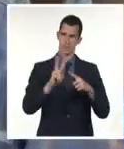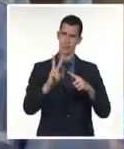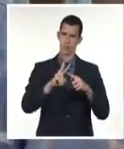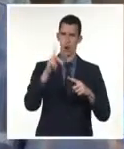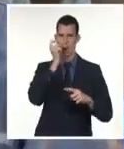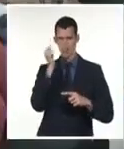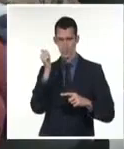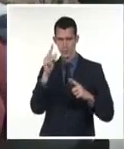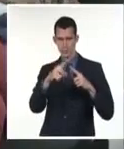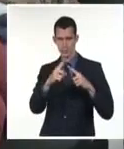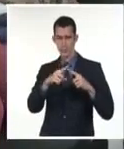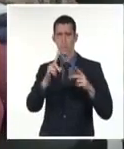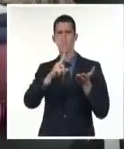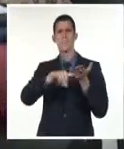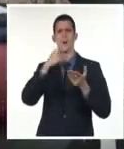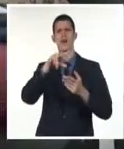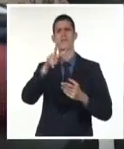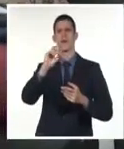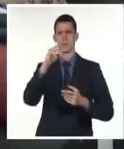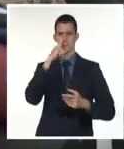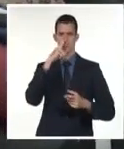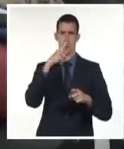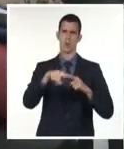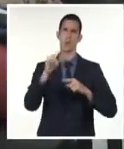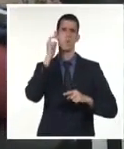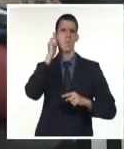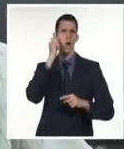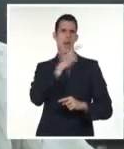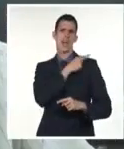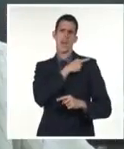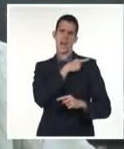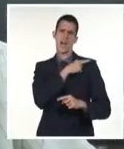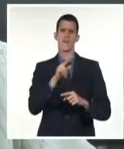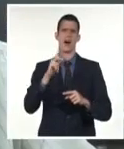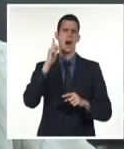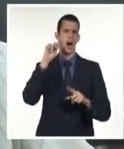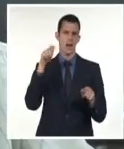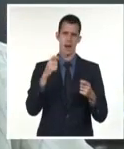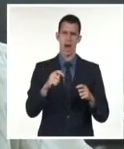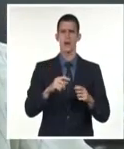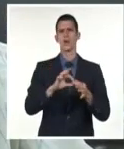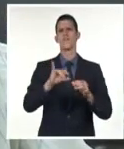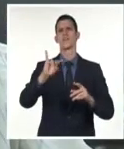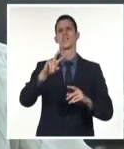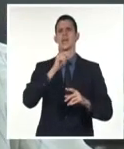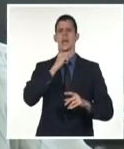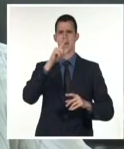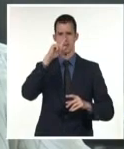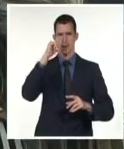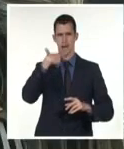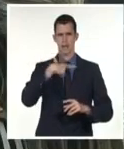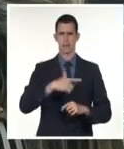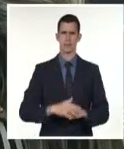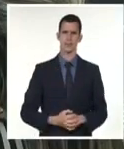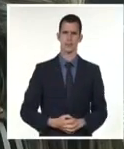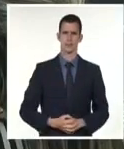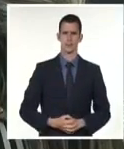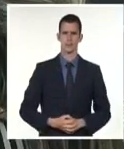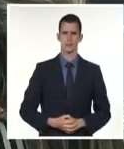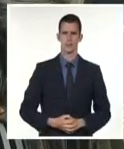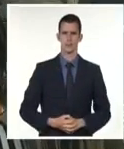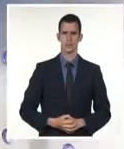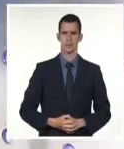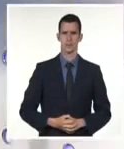Pavón, y la directora general de la radio, Yusayma Cardona Villena. Jenny Fleites, Sistema Informativo de la Televisión